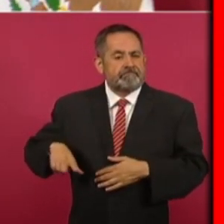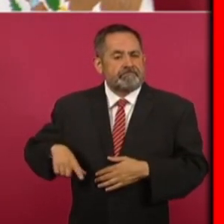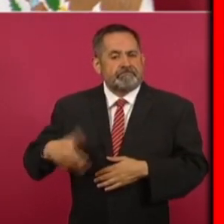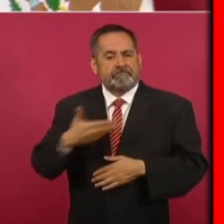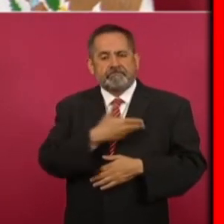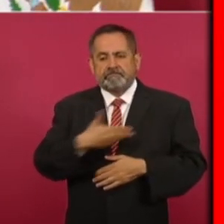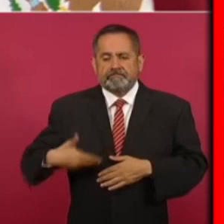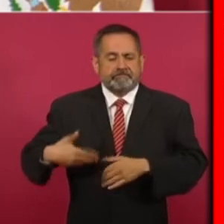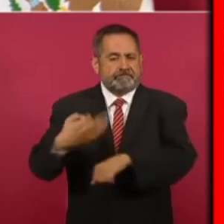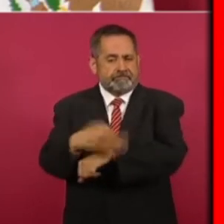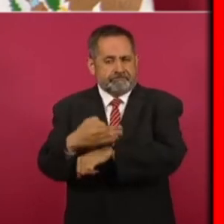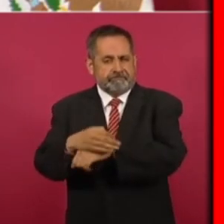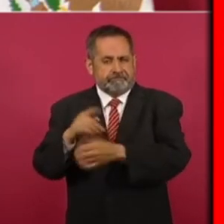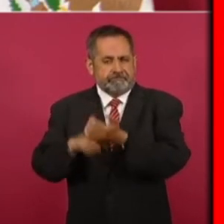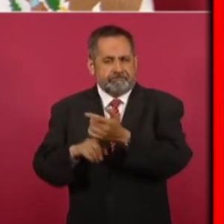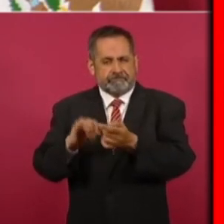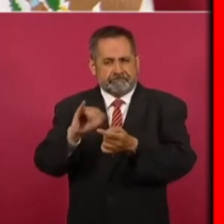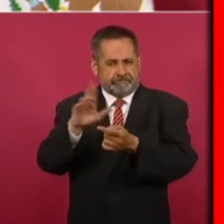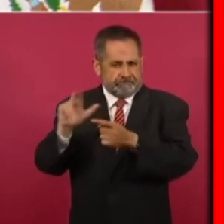interino